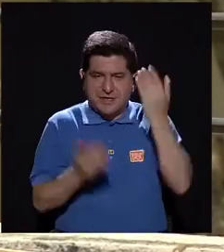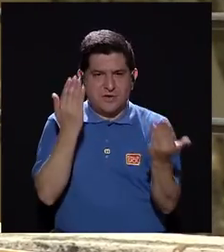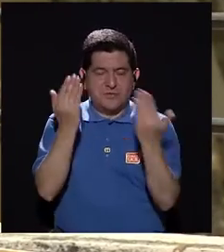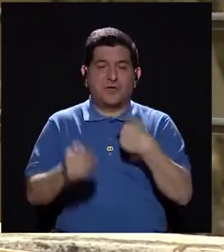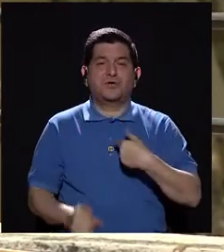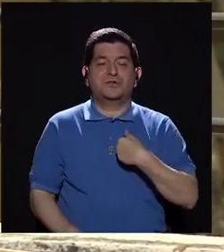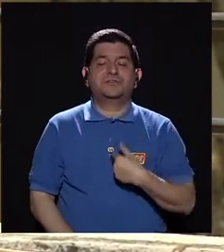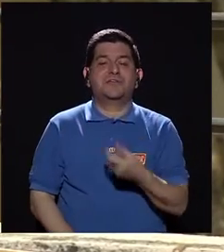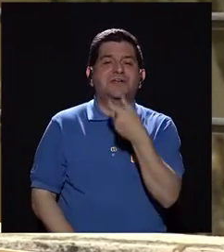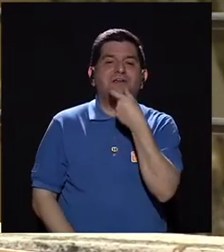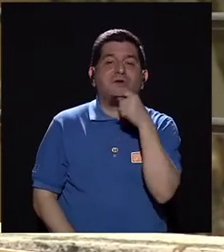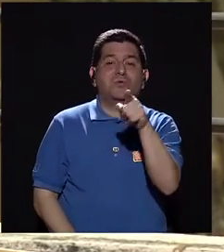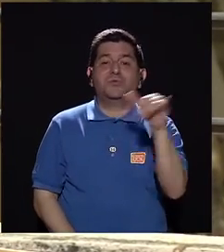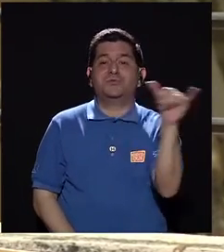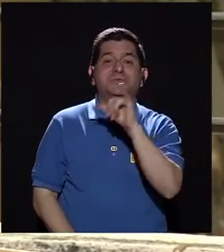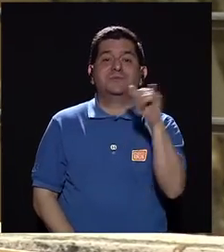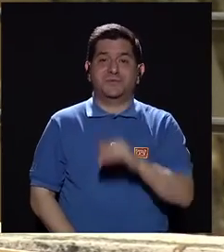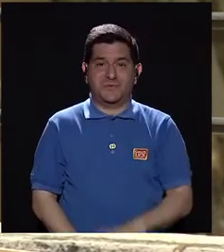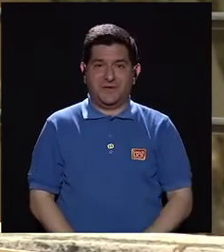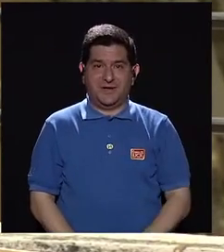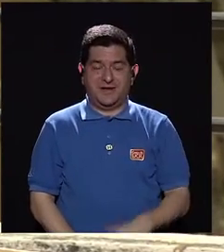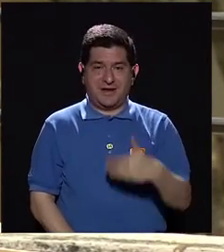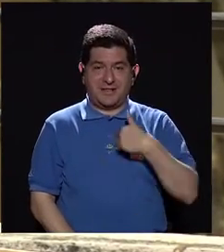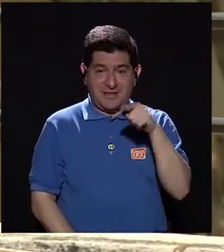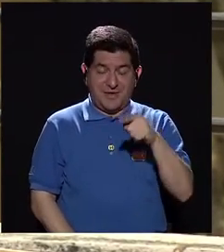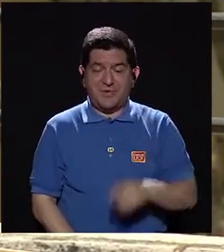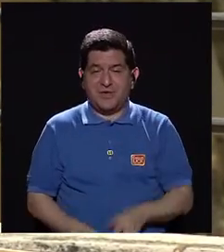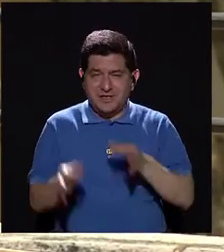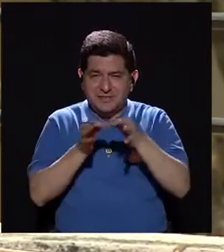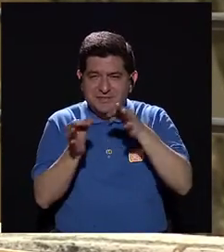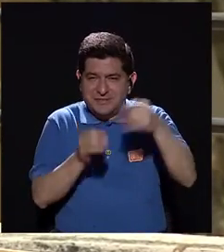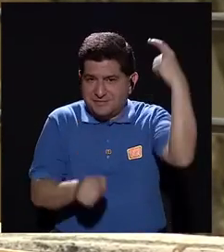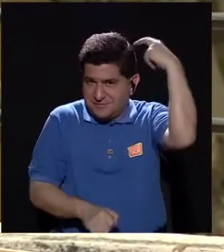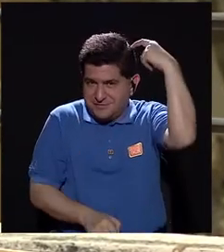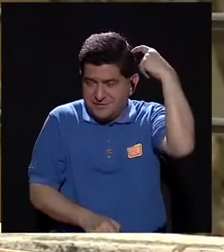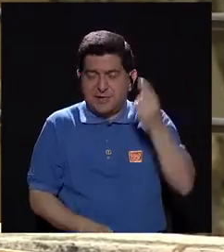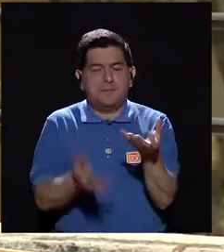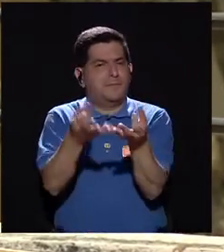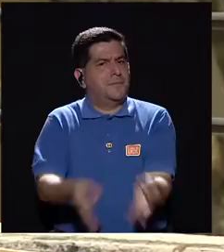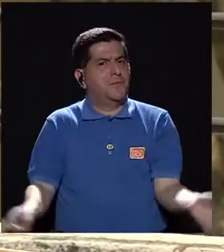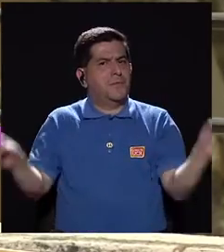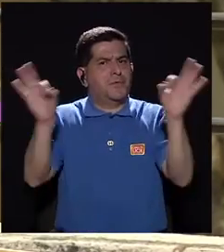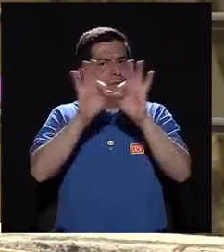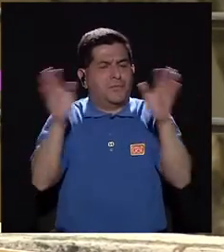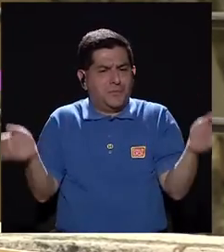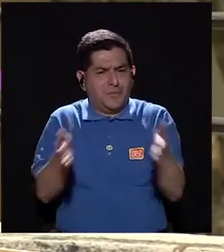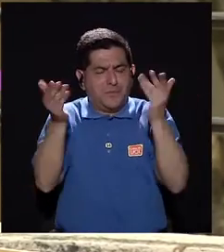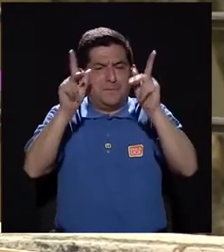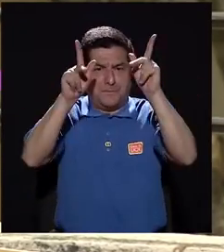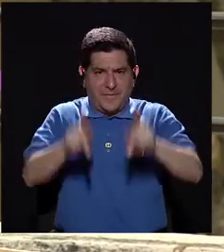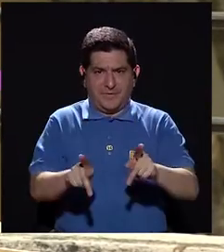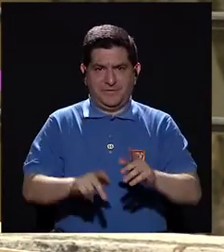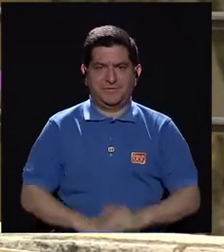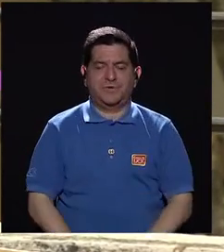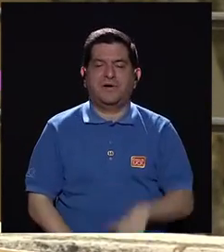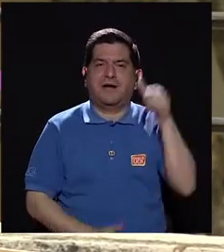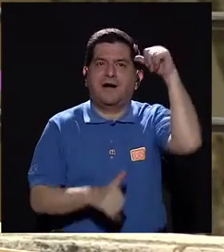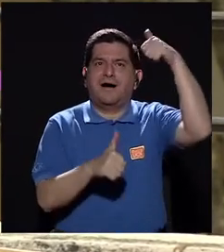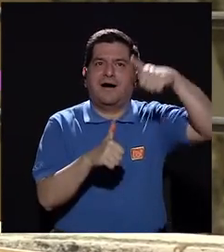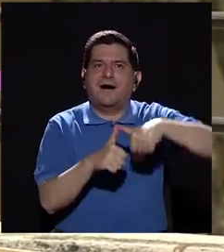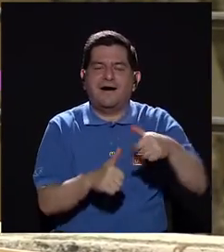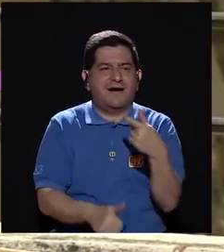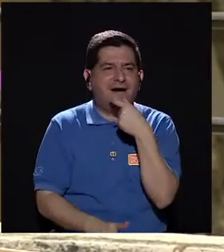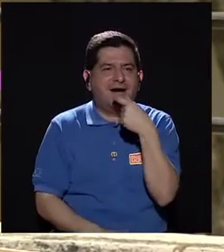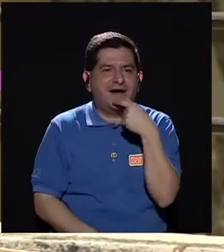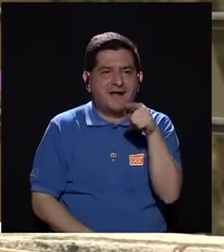vos me vas a sonreír. ¿Por qué? Porque tengo esas neuronas. Entonces, es importante incentivar a las personas a